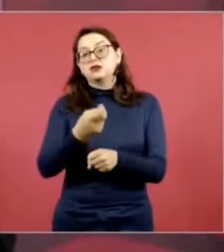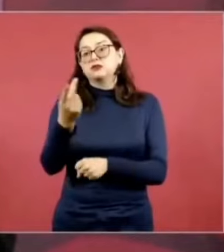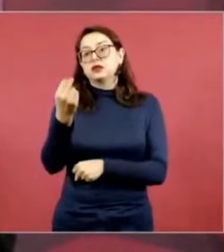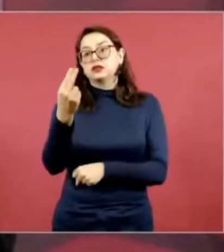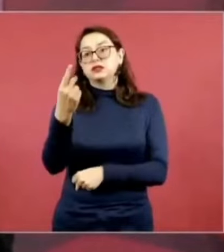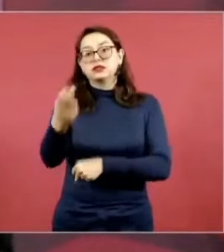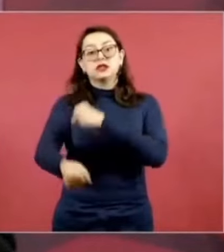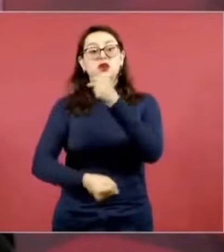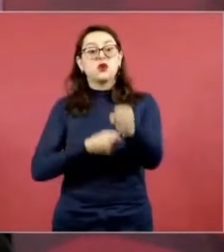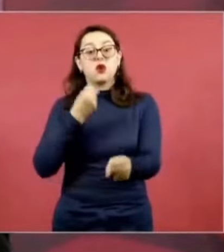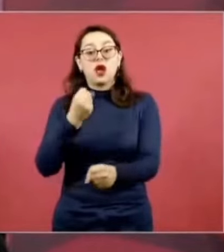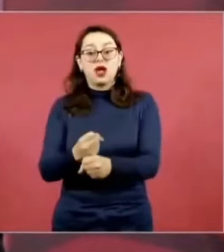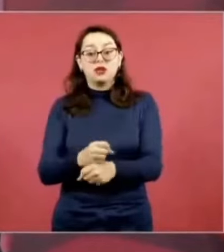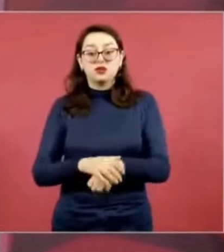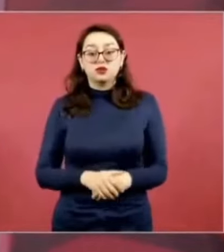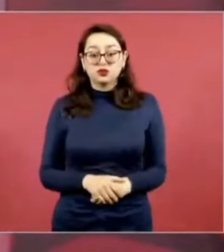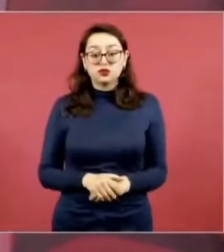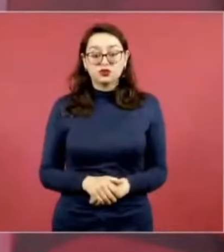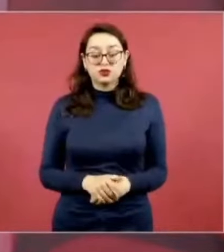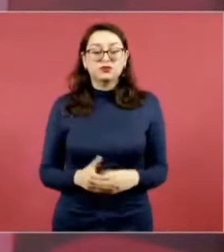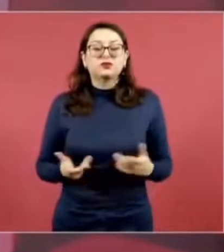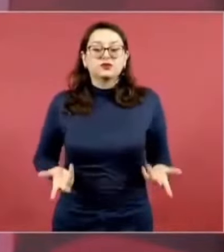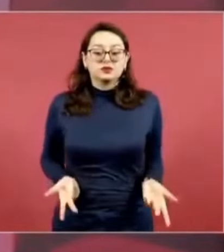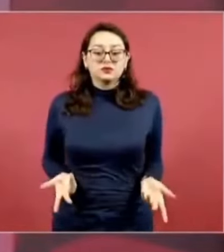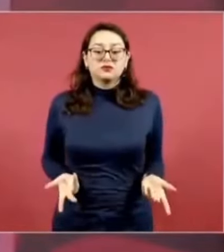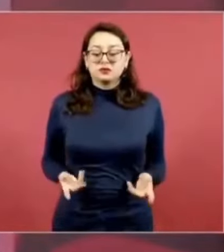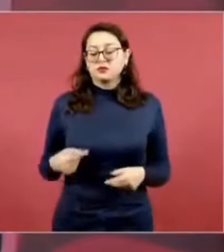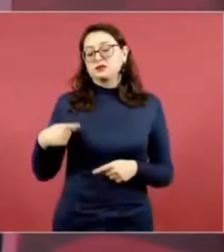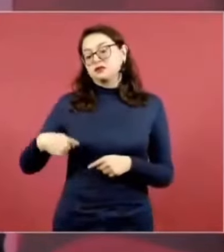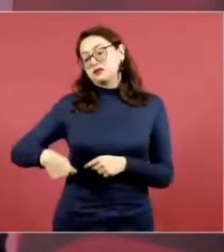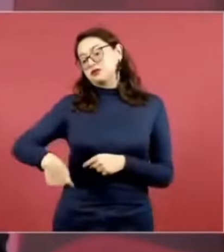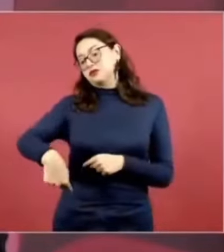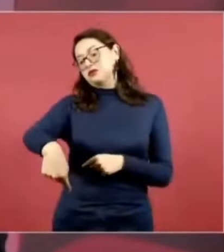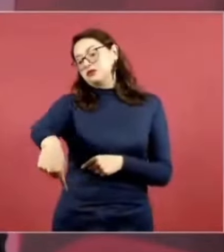pues es de 30 de 40 mil millones